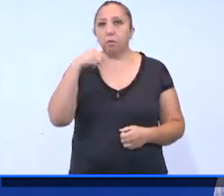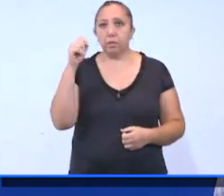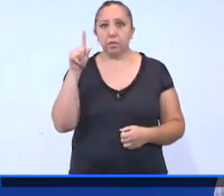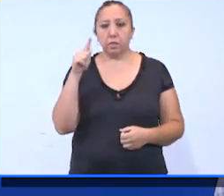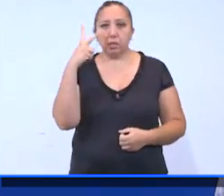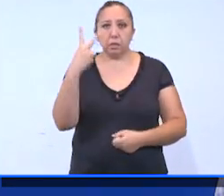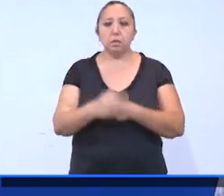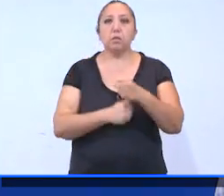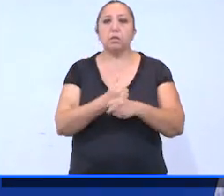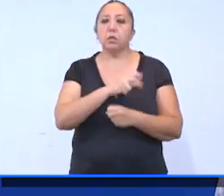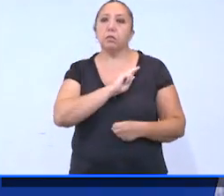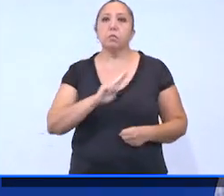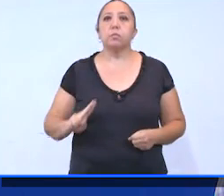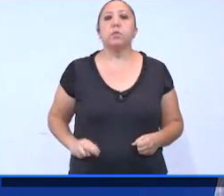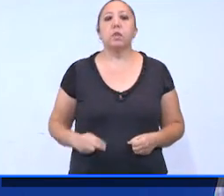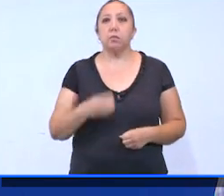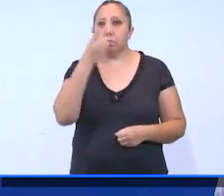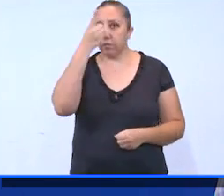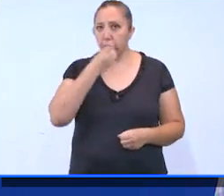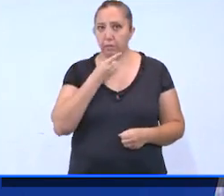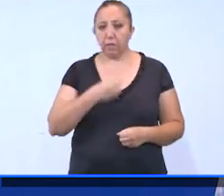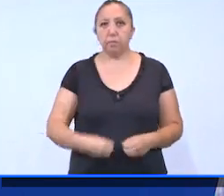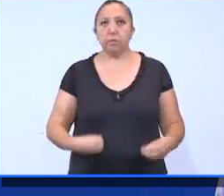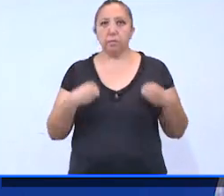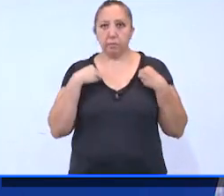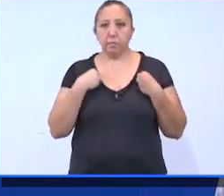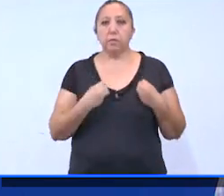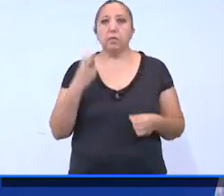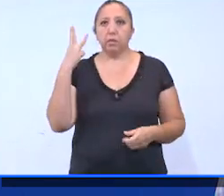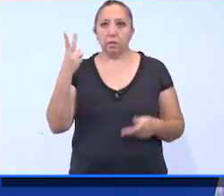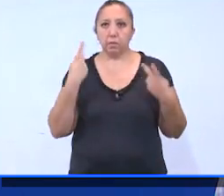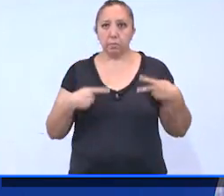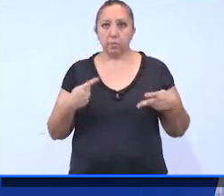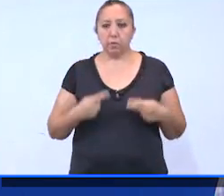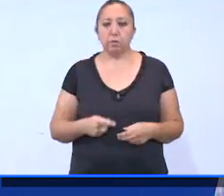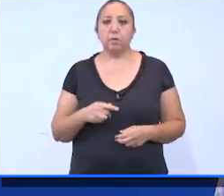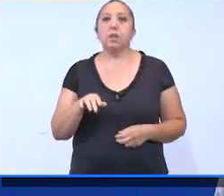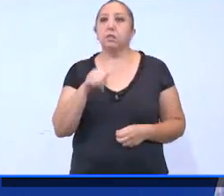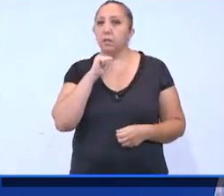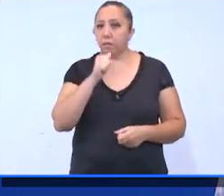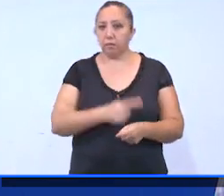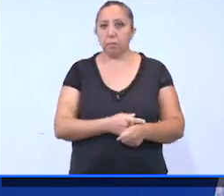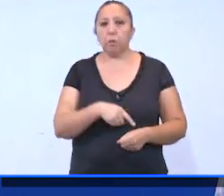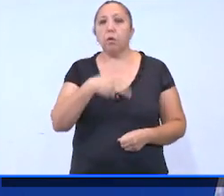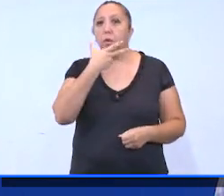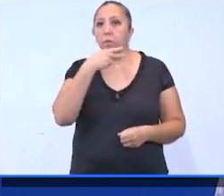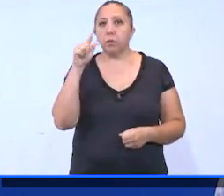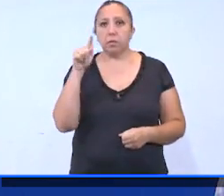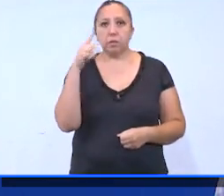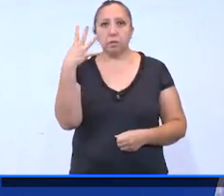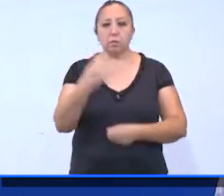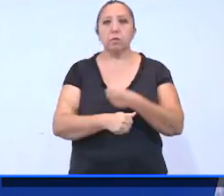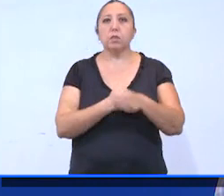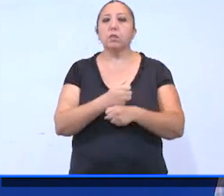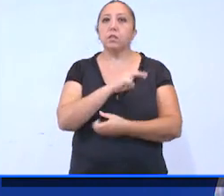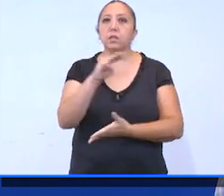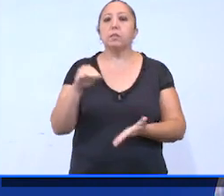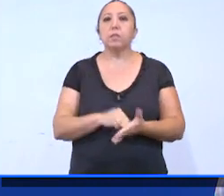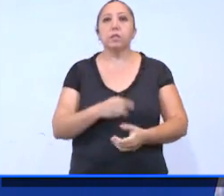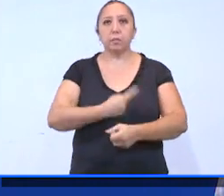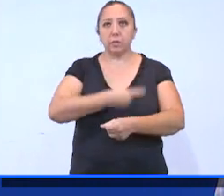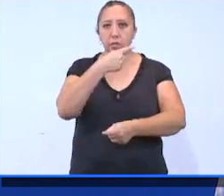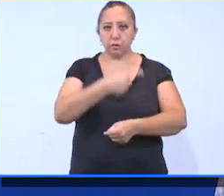72 años de Humán, con diabetes, convivía con tres contactos asintomáticos. Un hombre de 74 años de Mérida, con